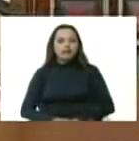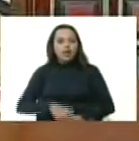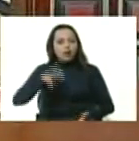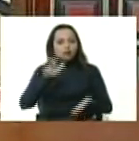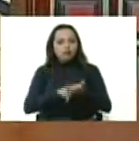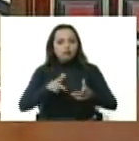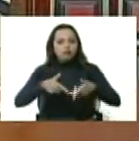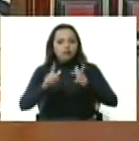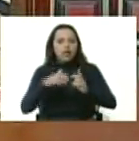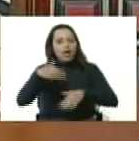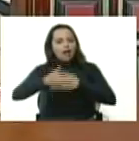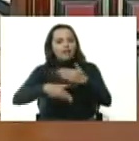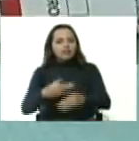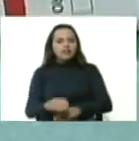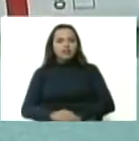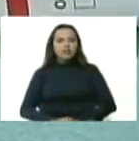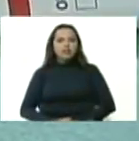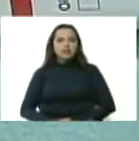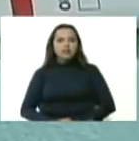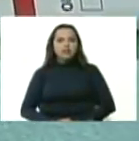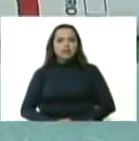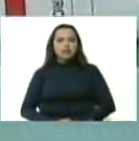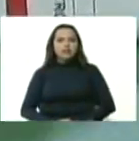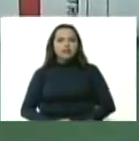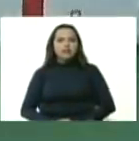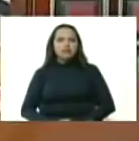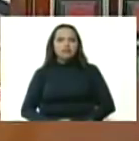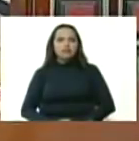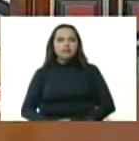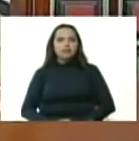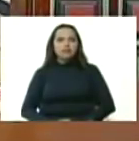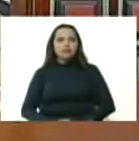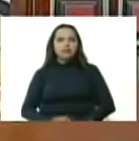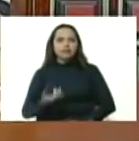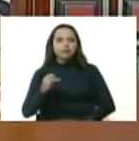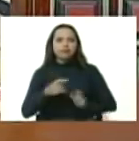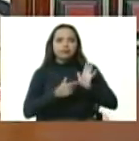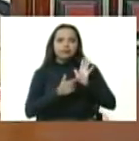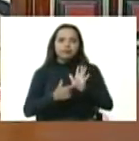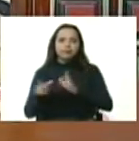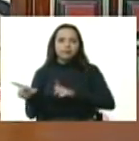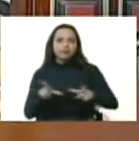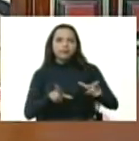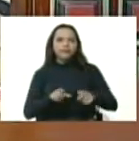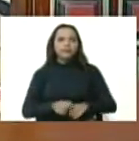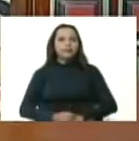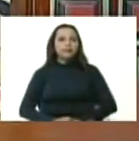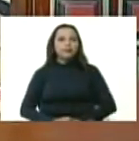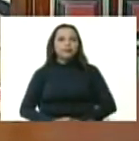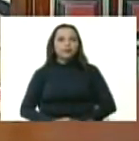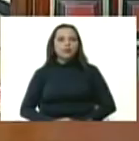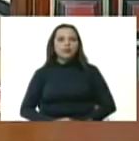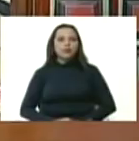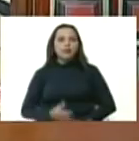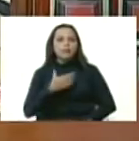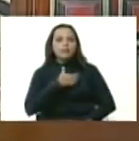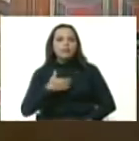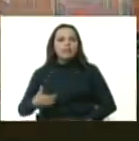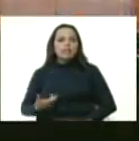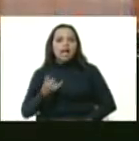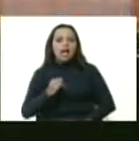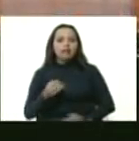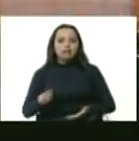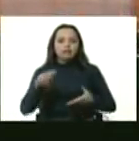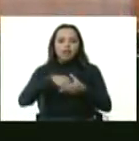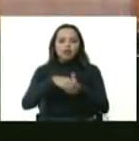avanzar y vencer aquí está pues señor vicepresidente de economía ponga esto en su